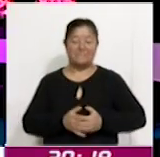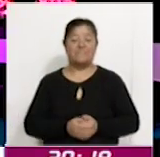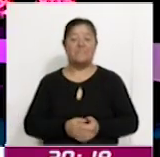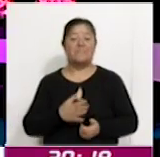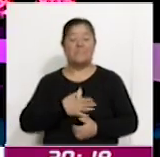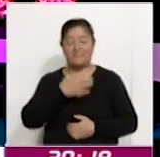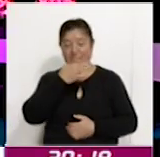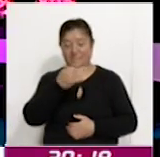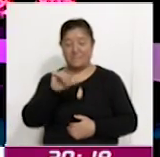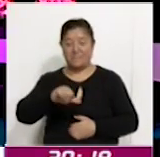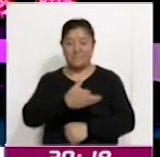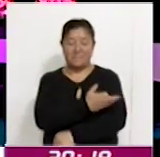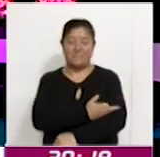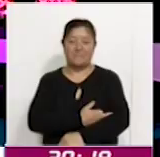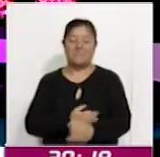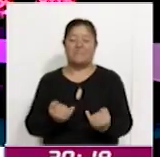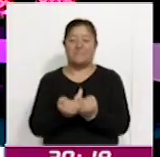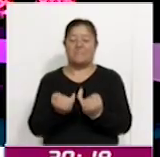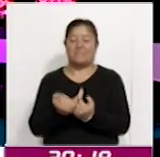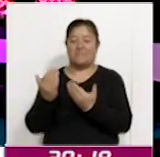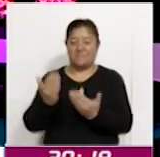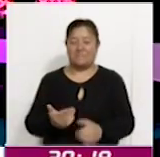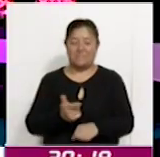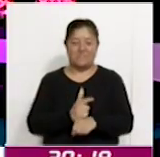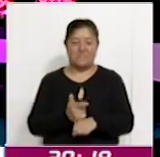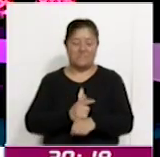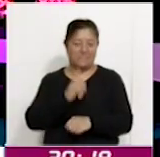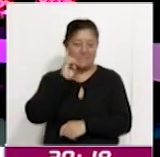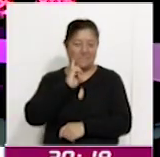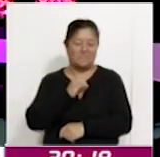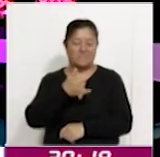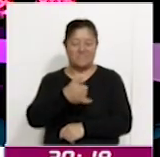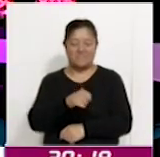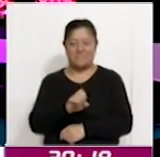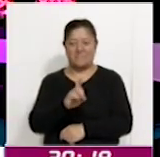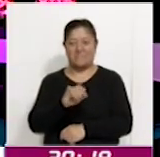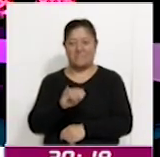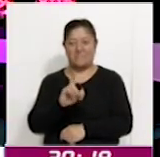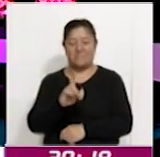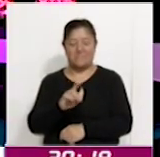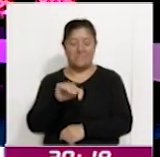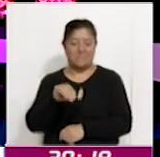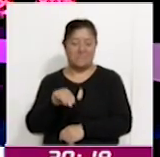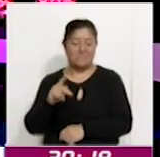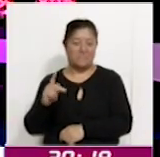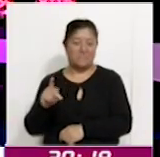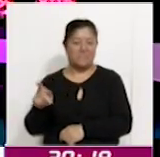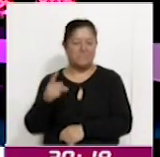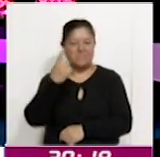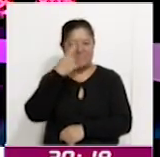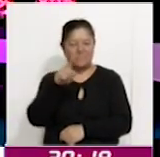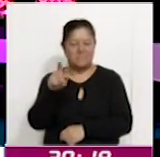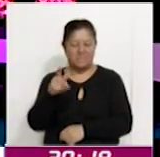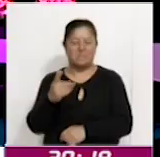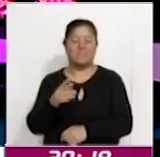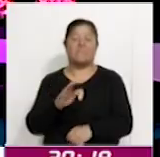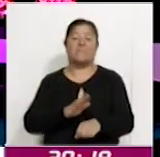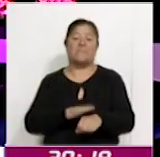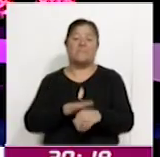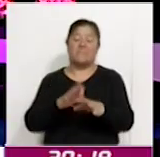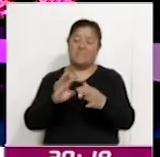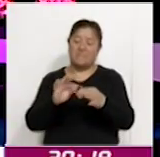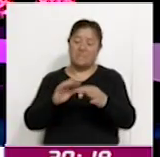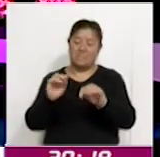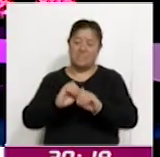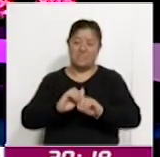esta tarde igualmente nos visitó la licenciada Yedit Martínez Pinillo para comentarnos, ampliarnos la información sobre la próxima